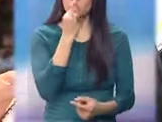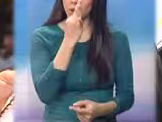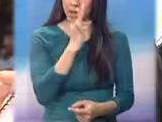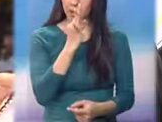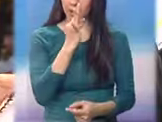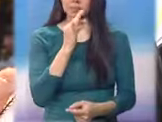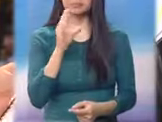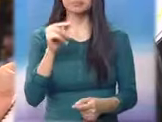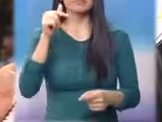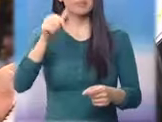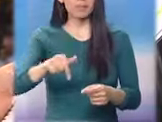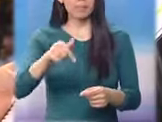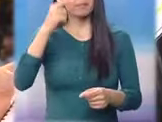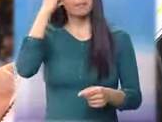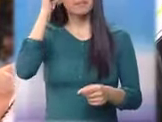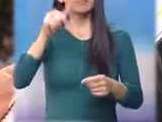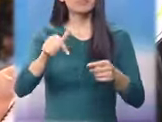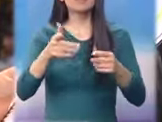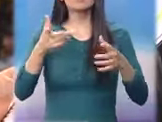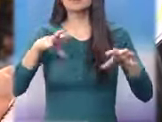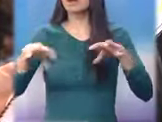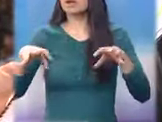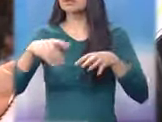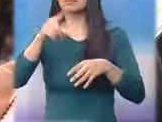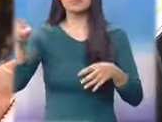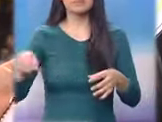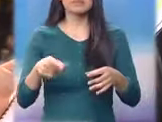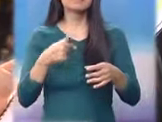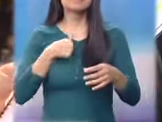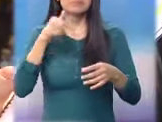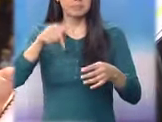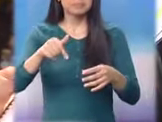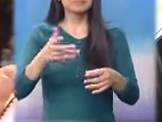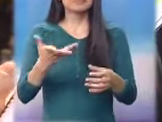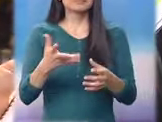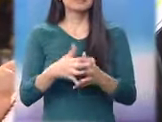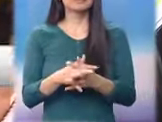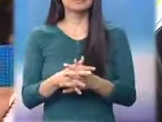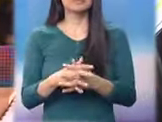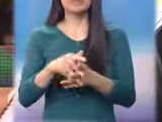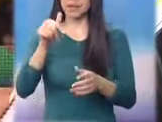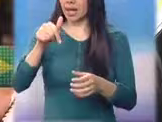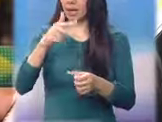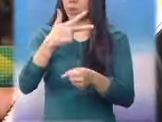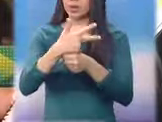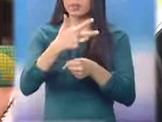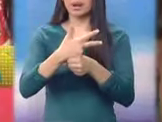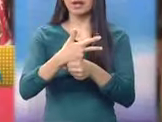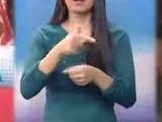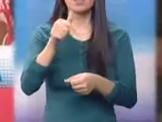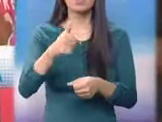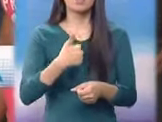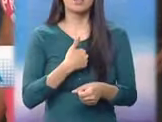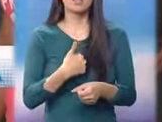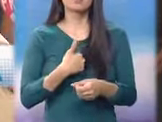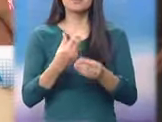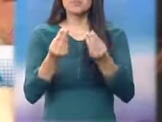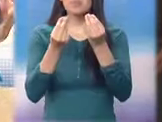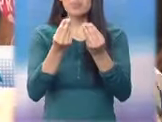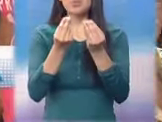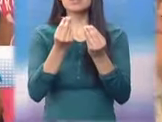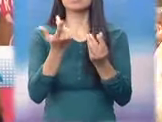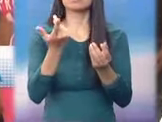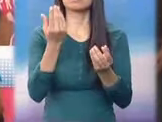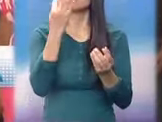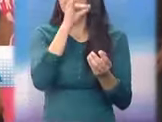Como un cobarde me acusaste a mí, la venida de tus sueños. En Guatemala, las mujeres son vulnerables a la